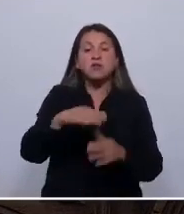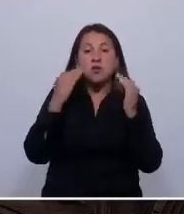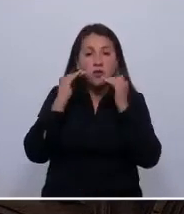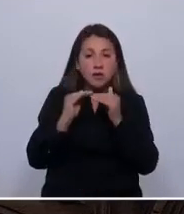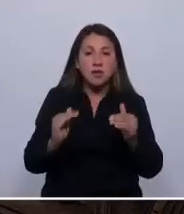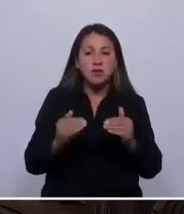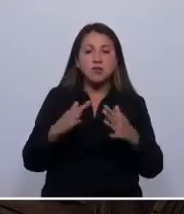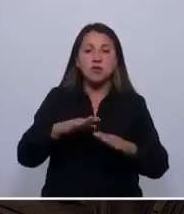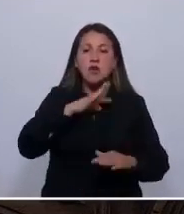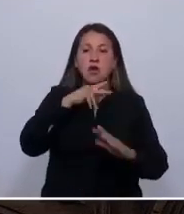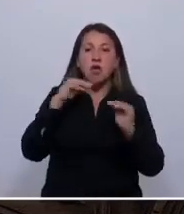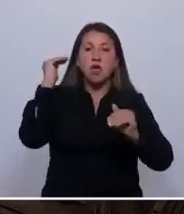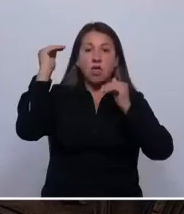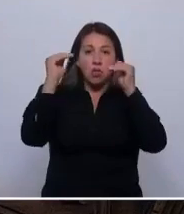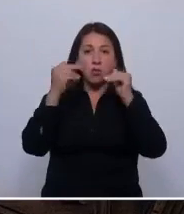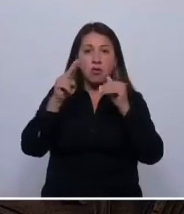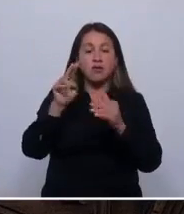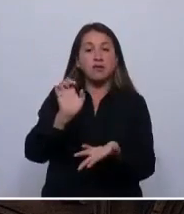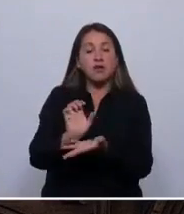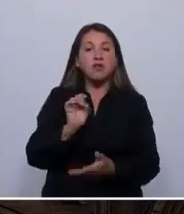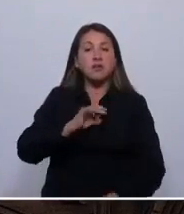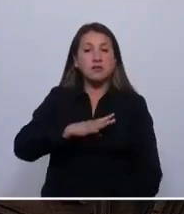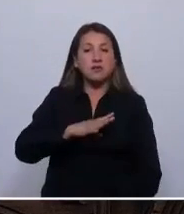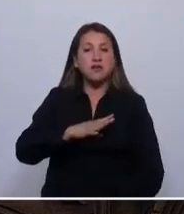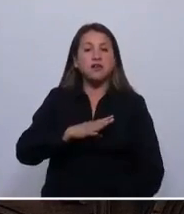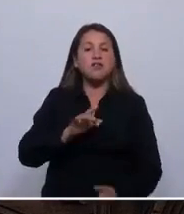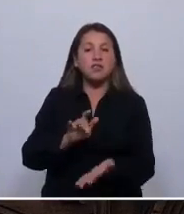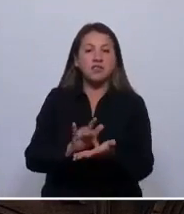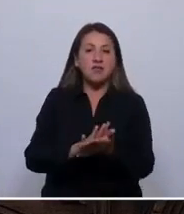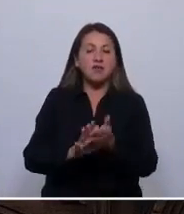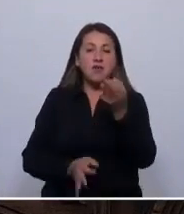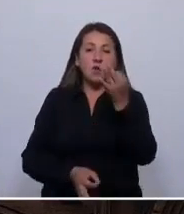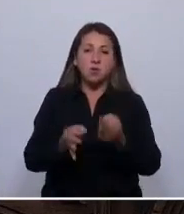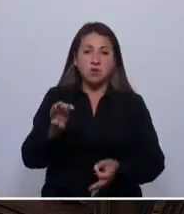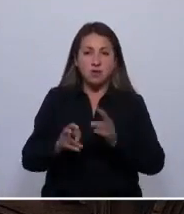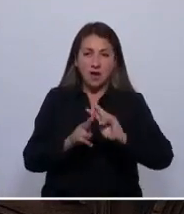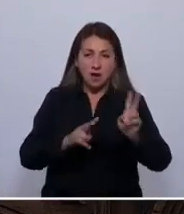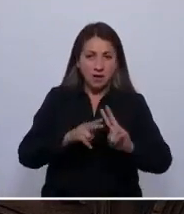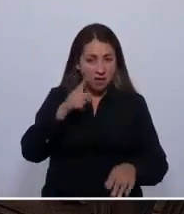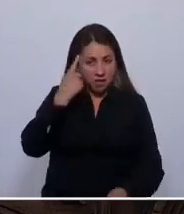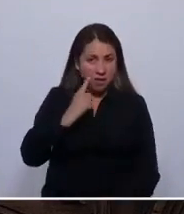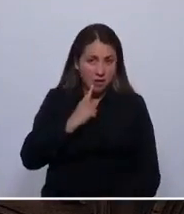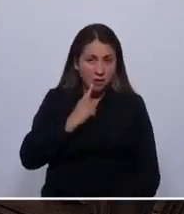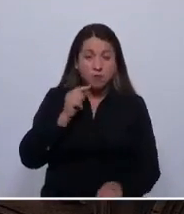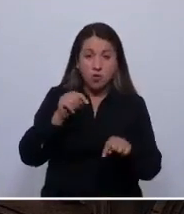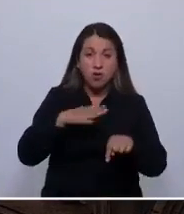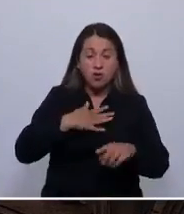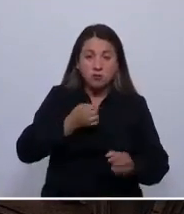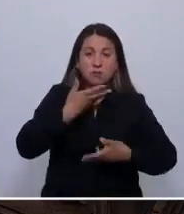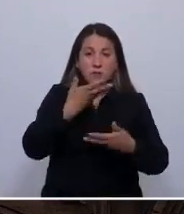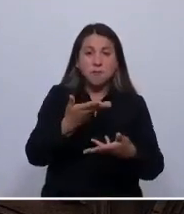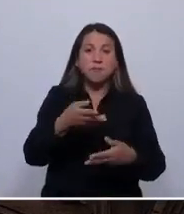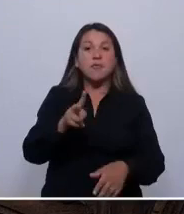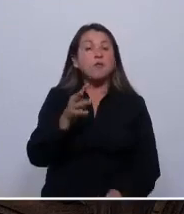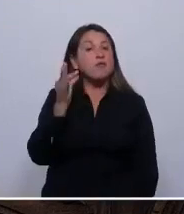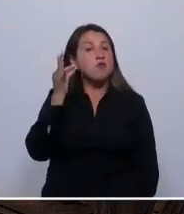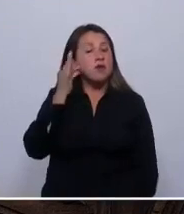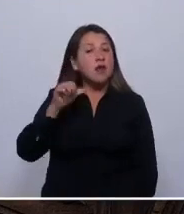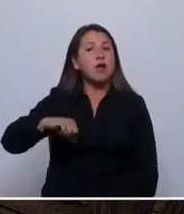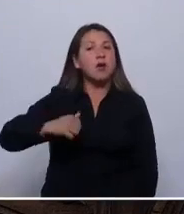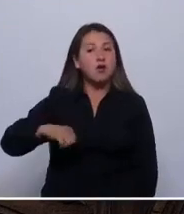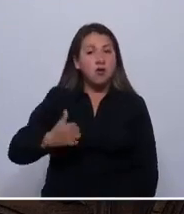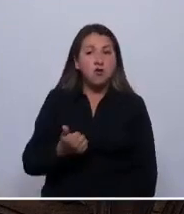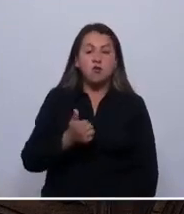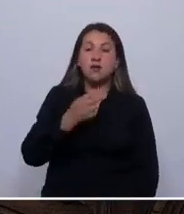ya son adultos, quienes el Estado de Chile les debe justicia y reparación. Hoy le quiero hablar a las mujeres, a las jóvenes, a la